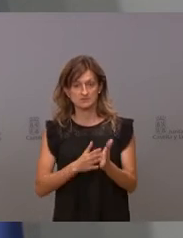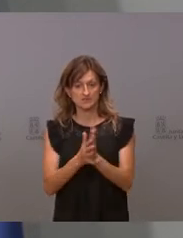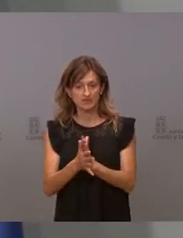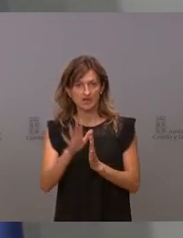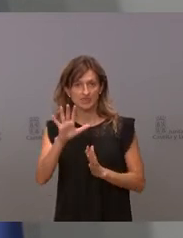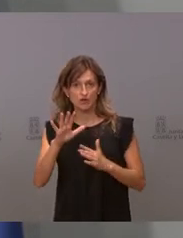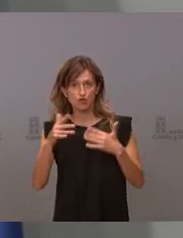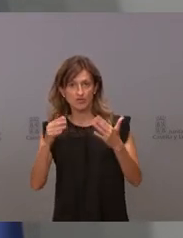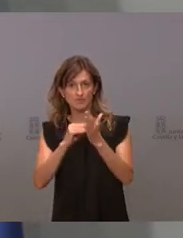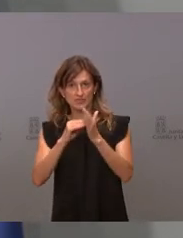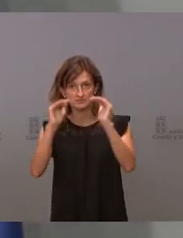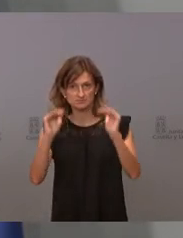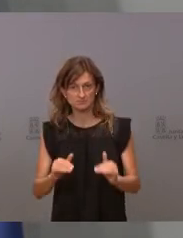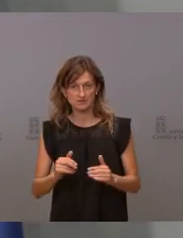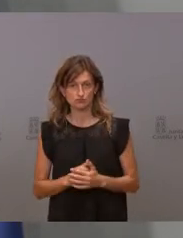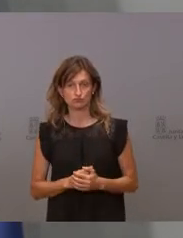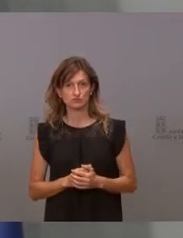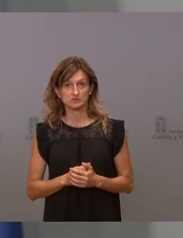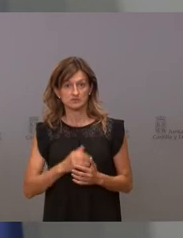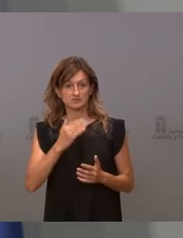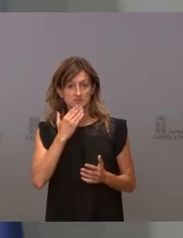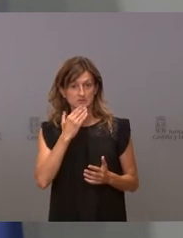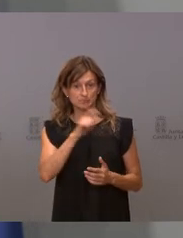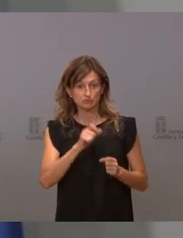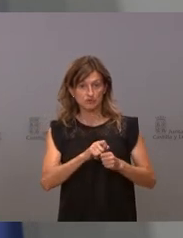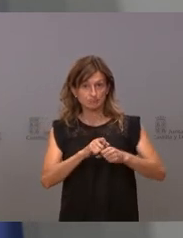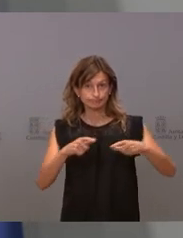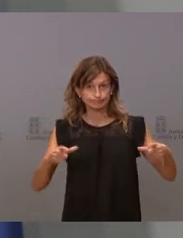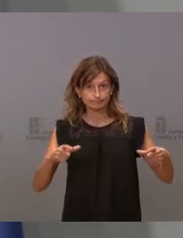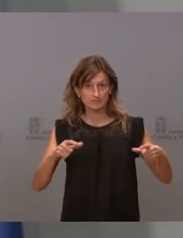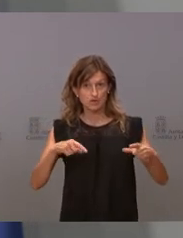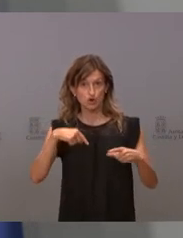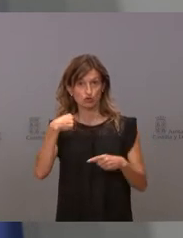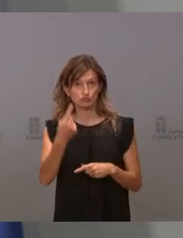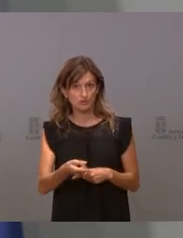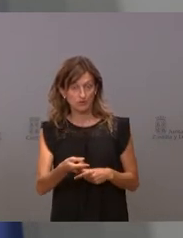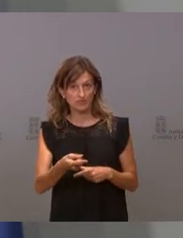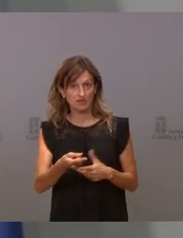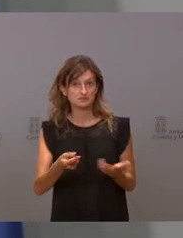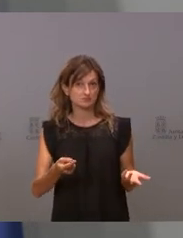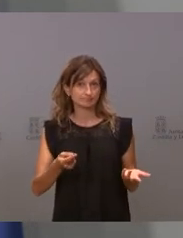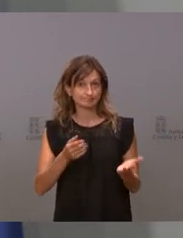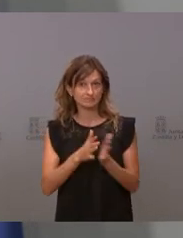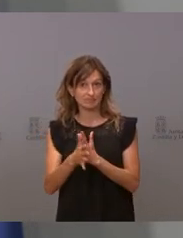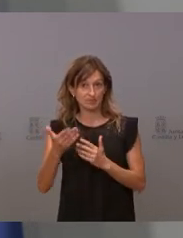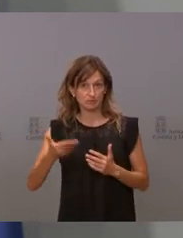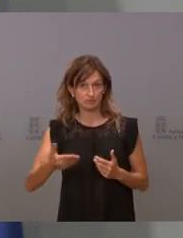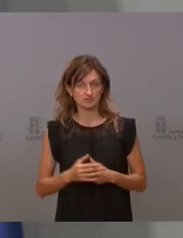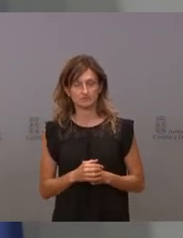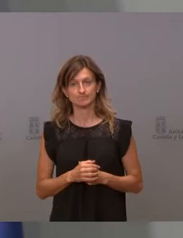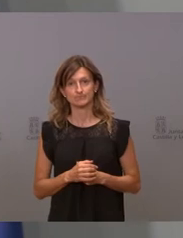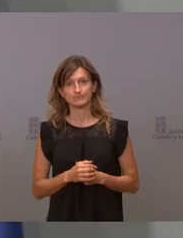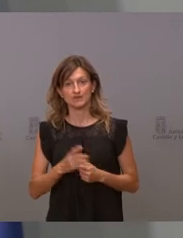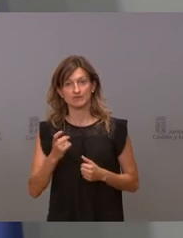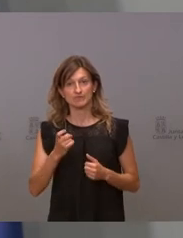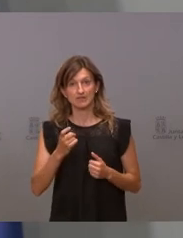letalidad. Si aumentamos mucho el número, pues las consecuencias son importantes. Tenemos que analizar en